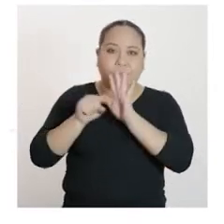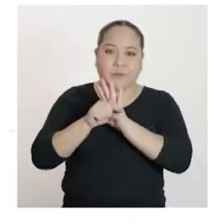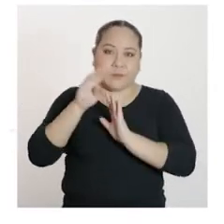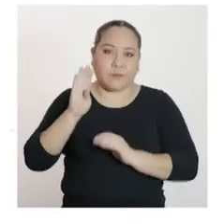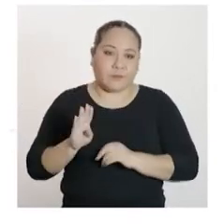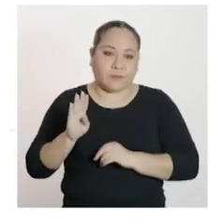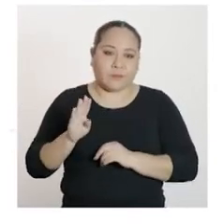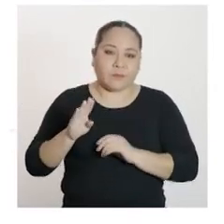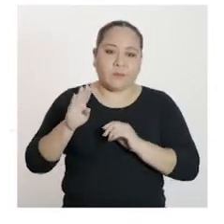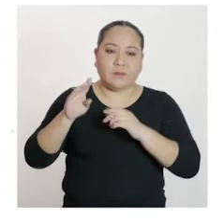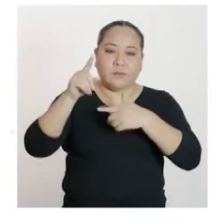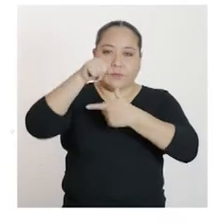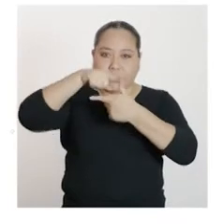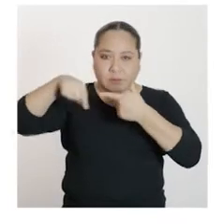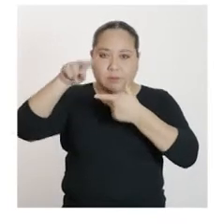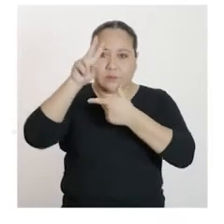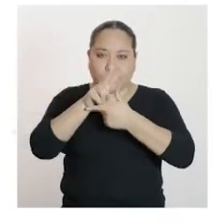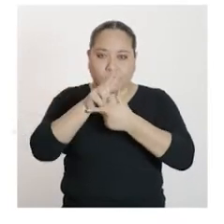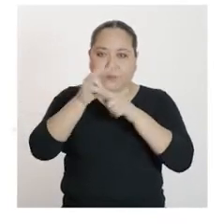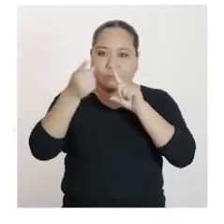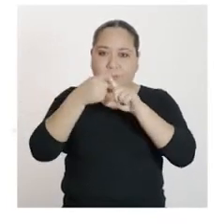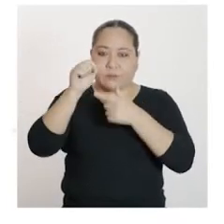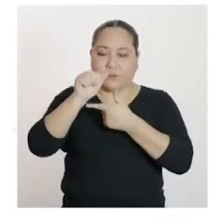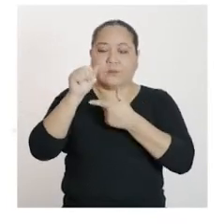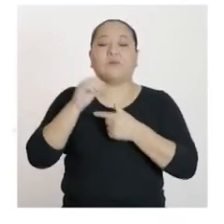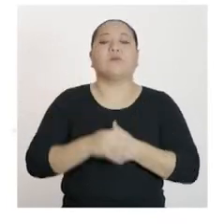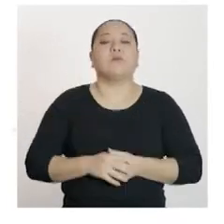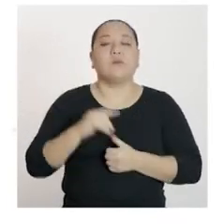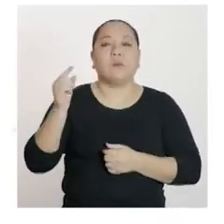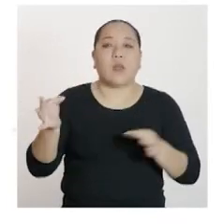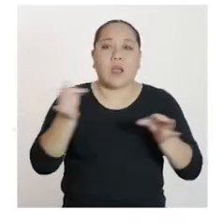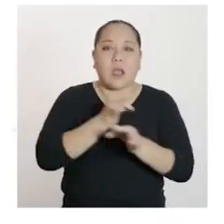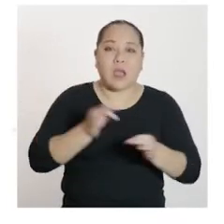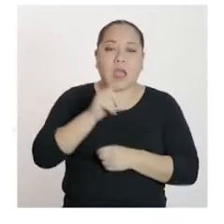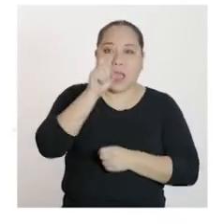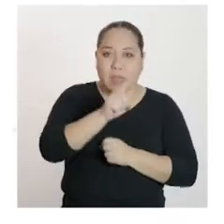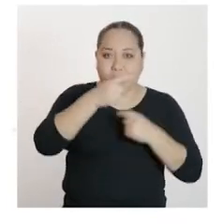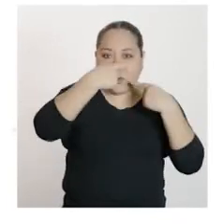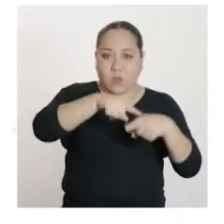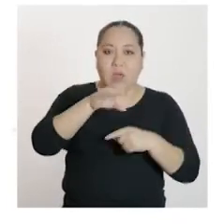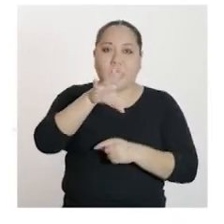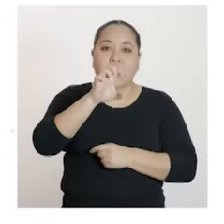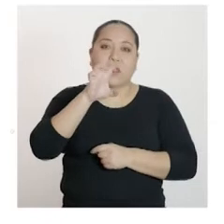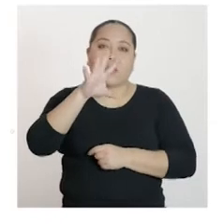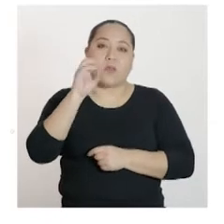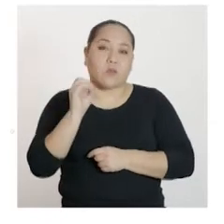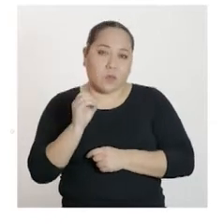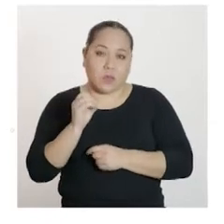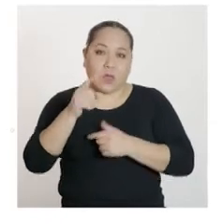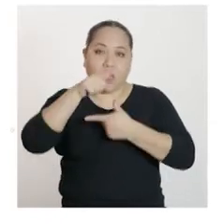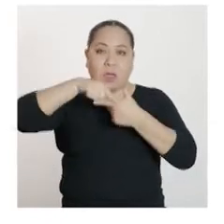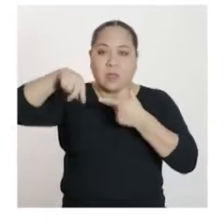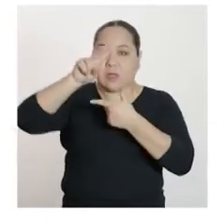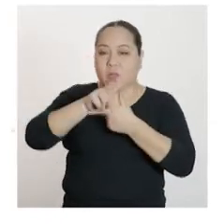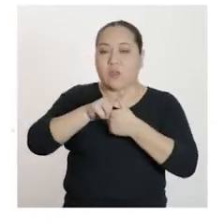entre 2 por a. Al reemplazar, resulta x igual a 550 entre